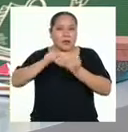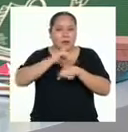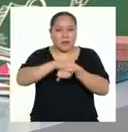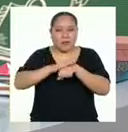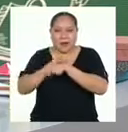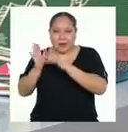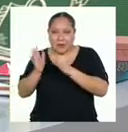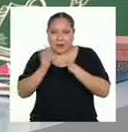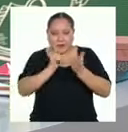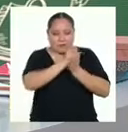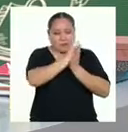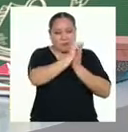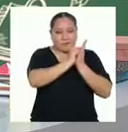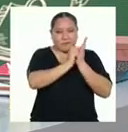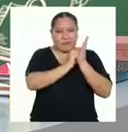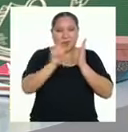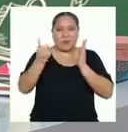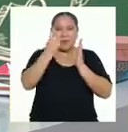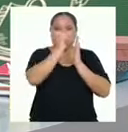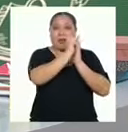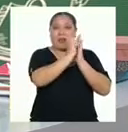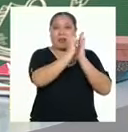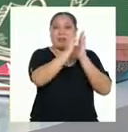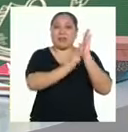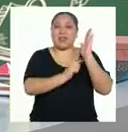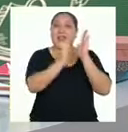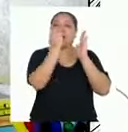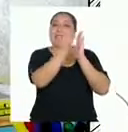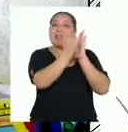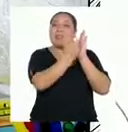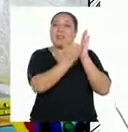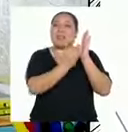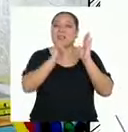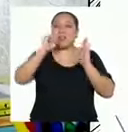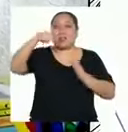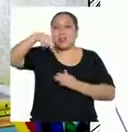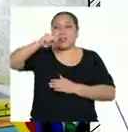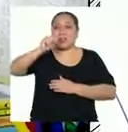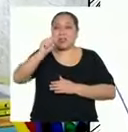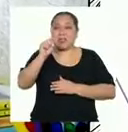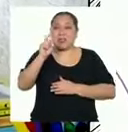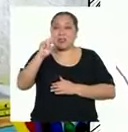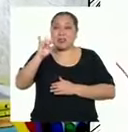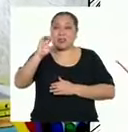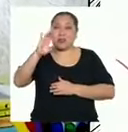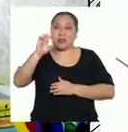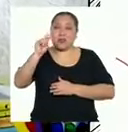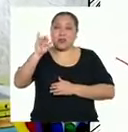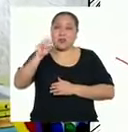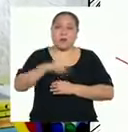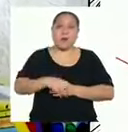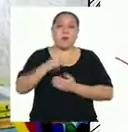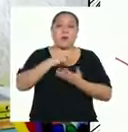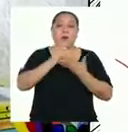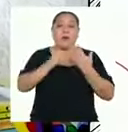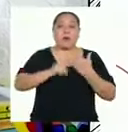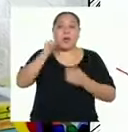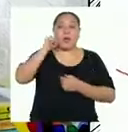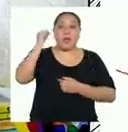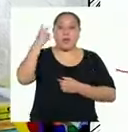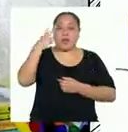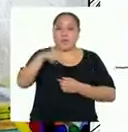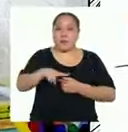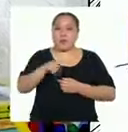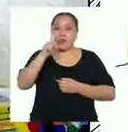planificación y elaboración del primer borrador de nuestro texto instructivo. ¡Claro que sí! En el programa de ayer dimos dos pasos